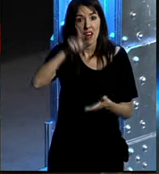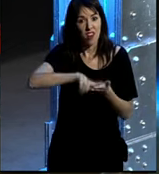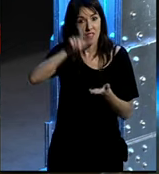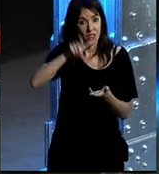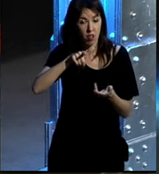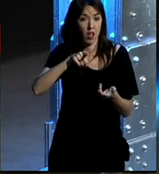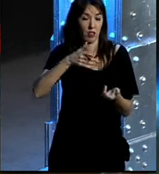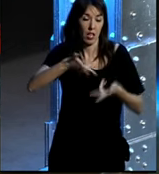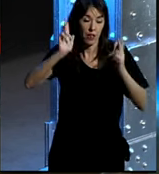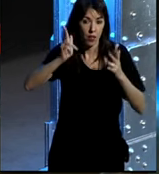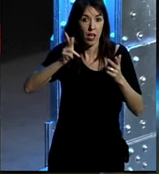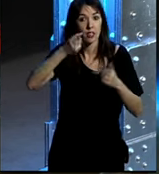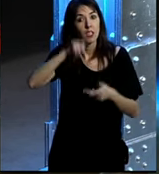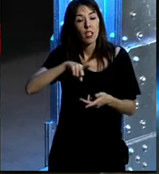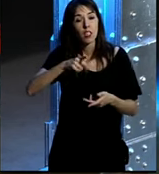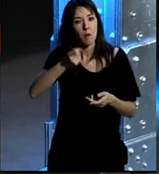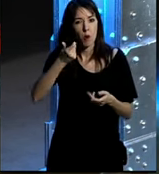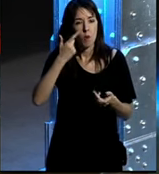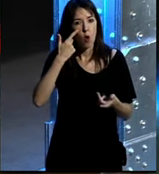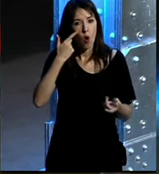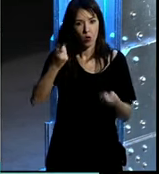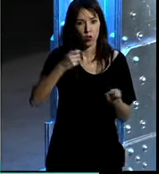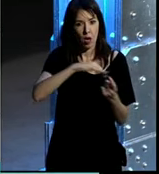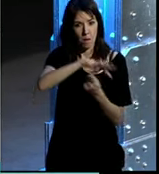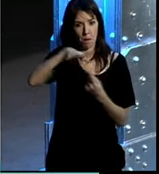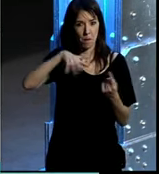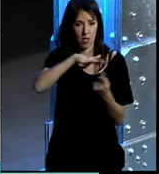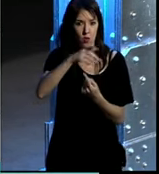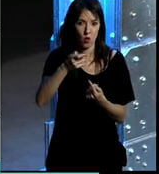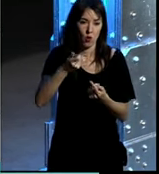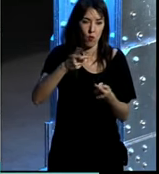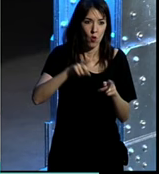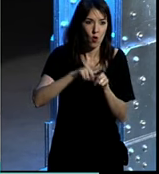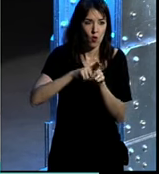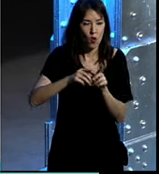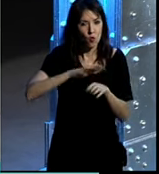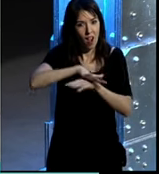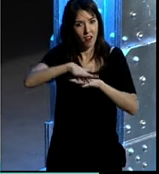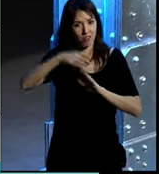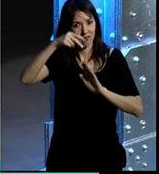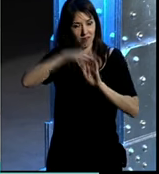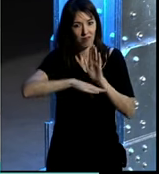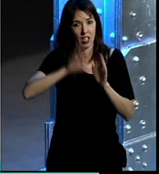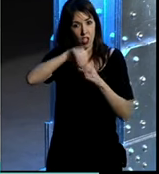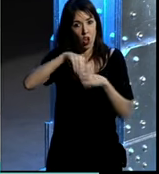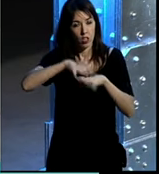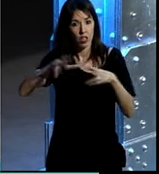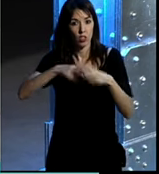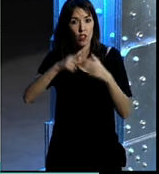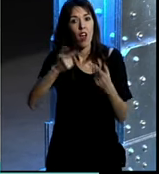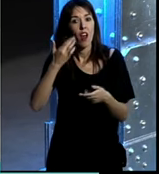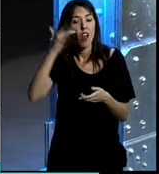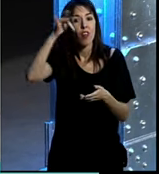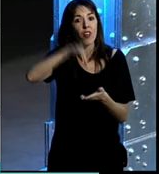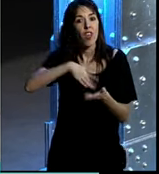y ser dominar un poquito el medio eso es una en los principios de la presencia en redes sociales pues el día del orgullo